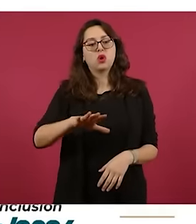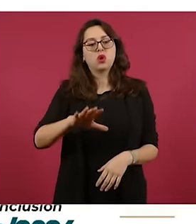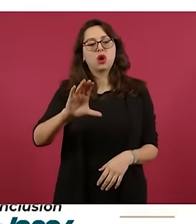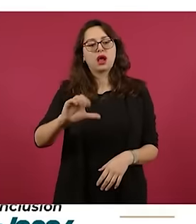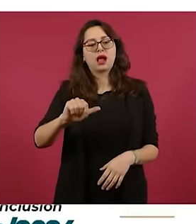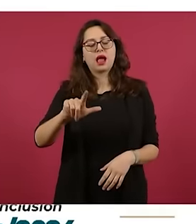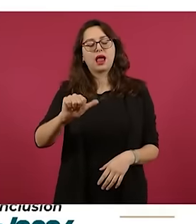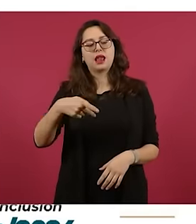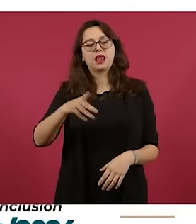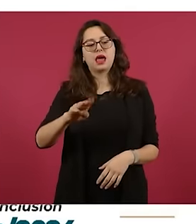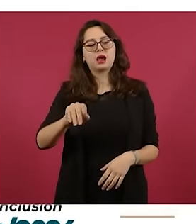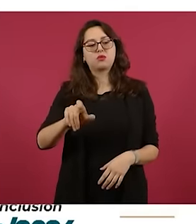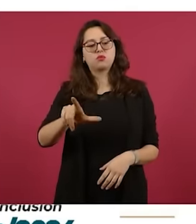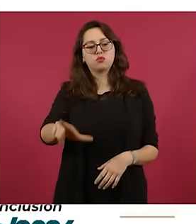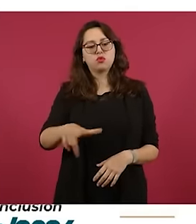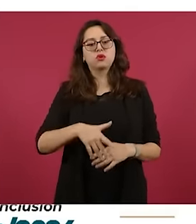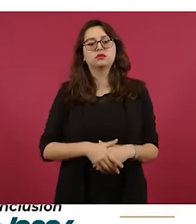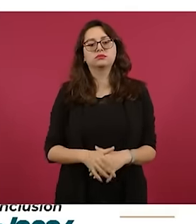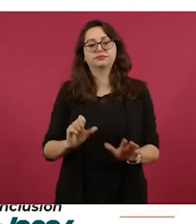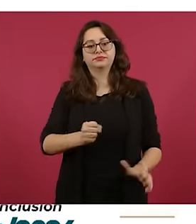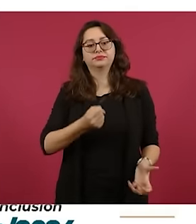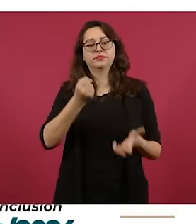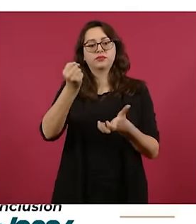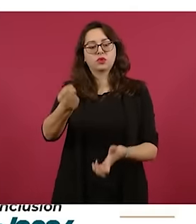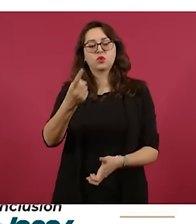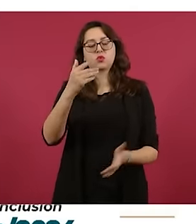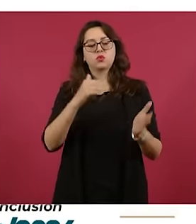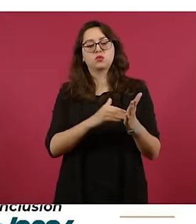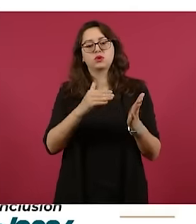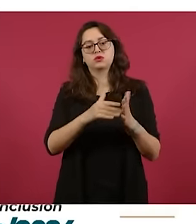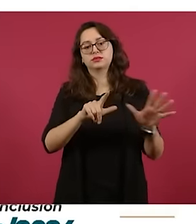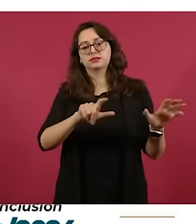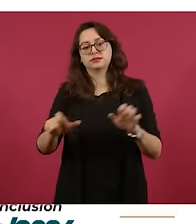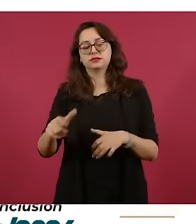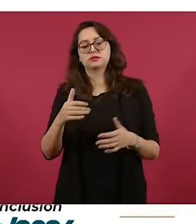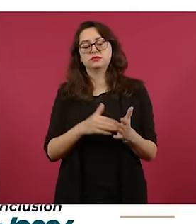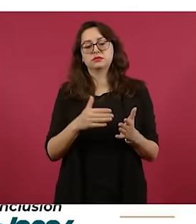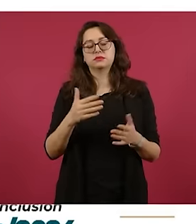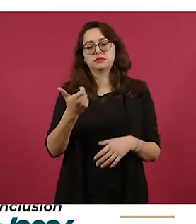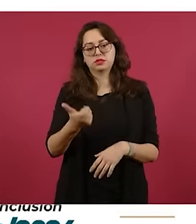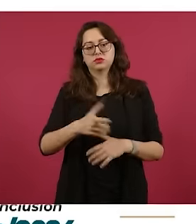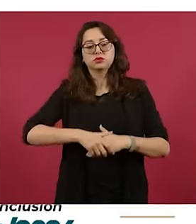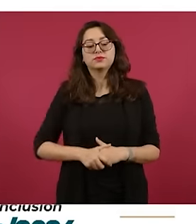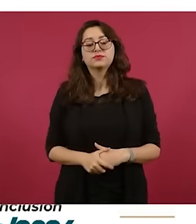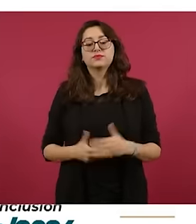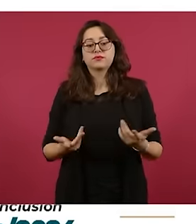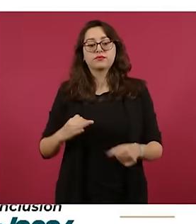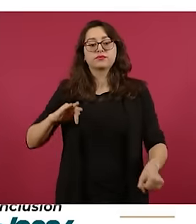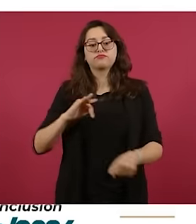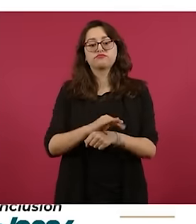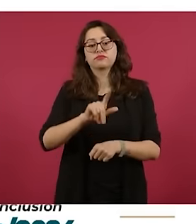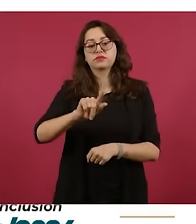mil 703 millones de pesos. Beneficiará a 71 mil habitantes con una capacidad de 230